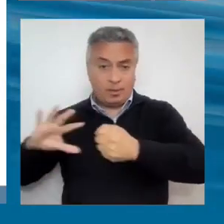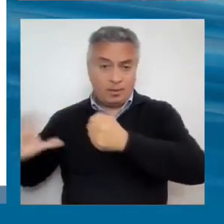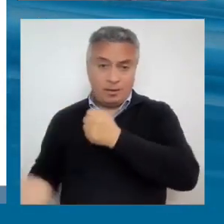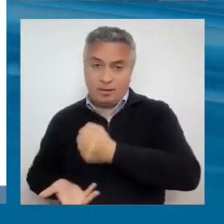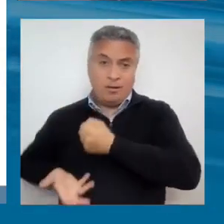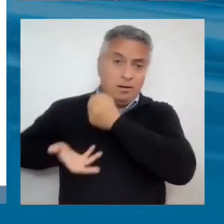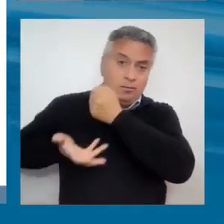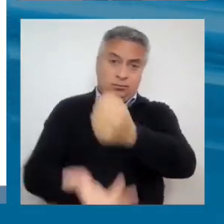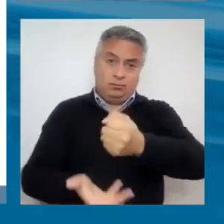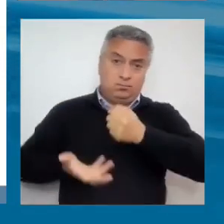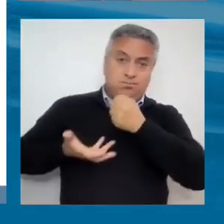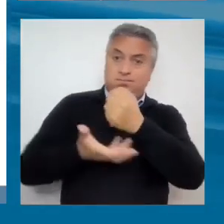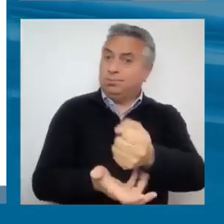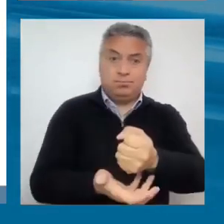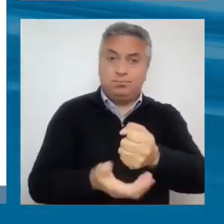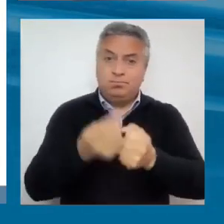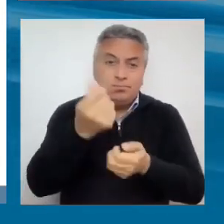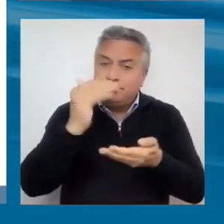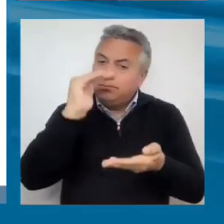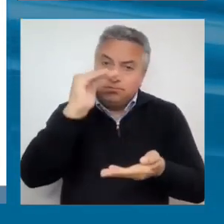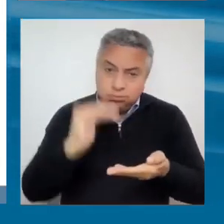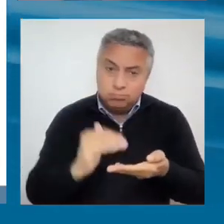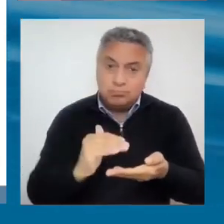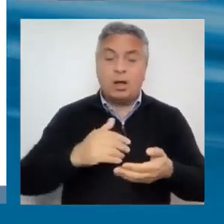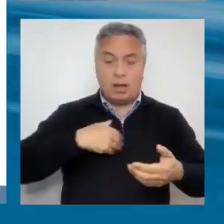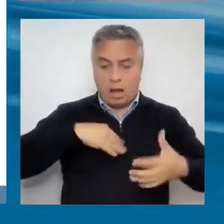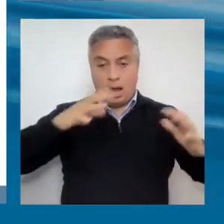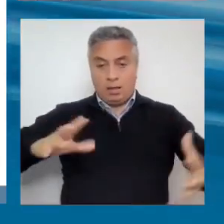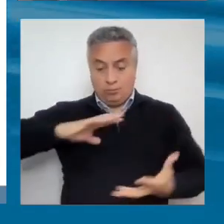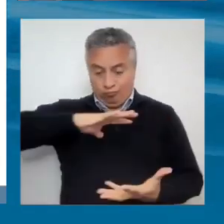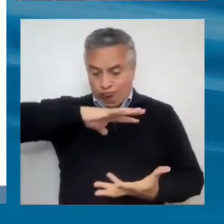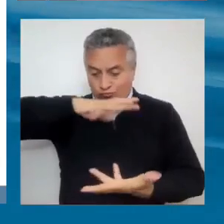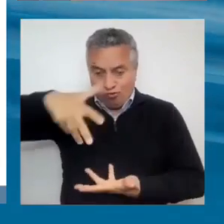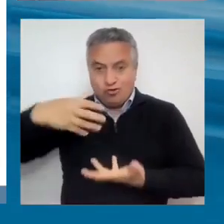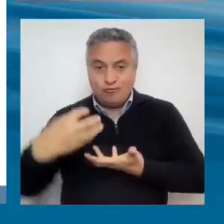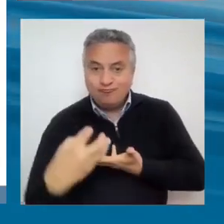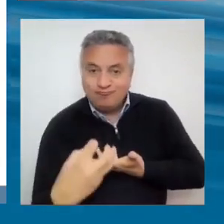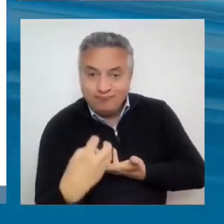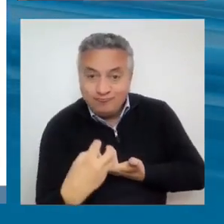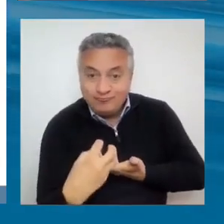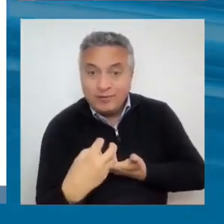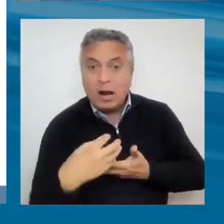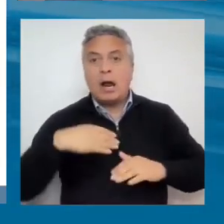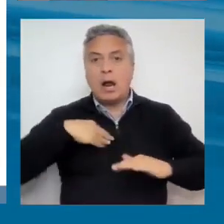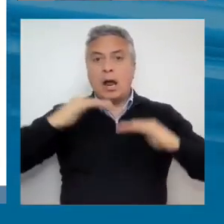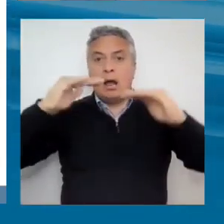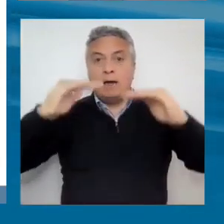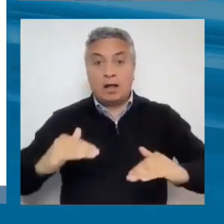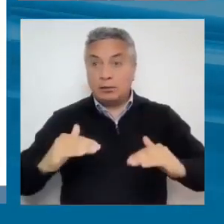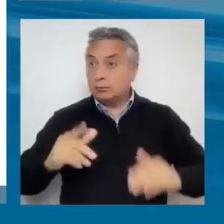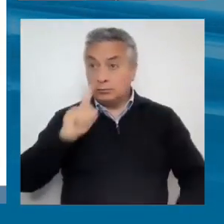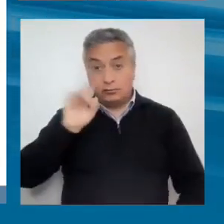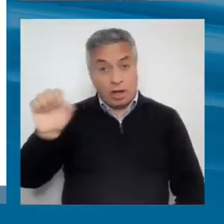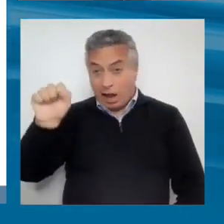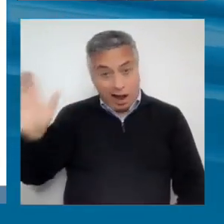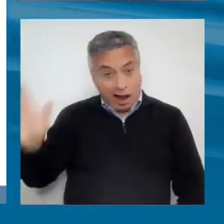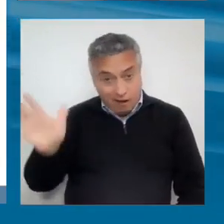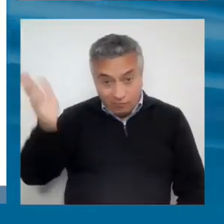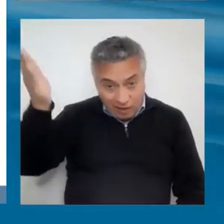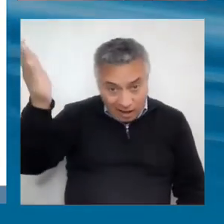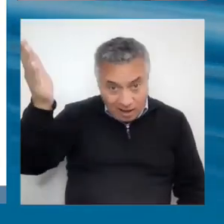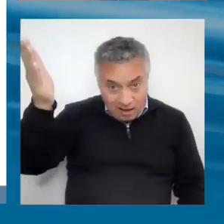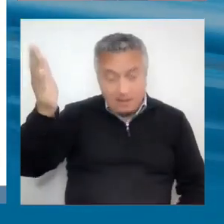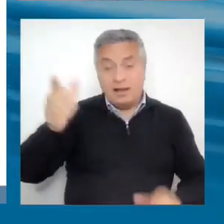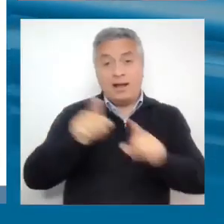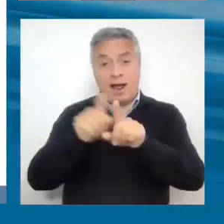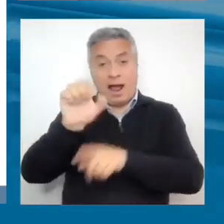productividad, pero somos la región del mundo con las tasas de inversión más bajas, comparadas incluso con África, ni se diga con Asia. Estamos en tasas de